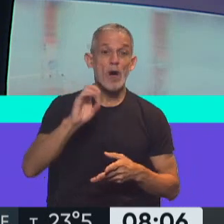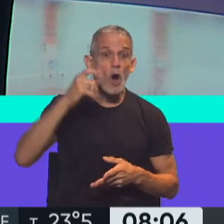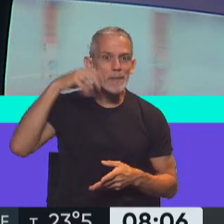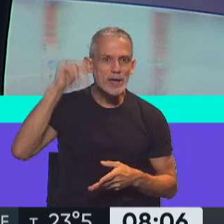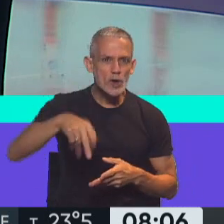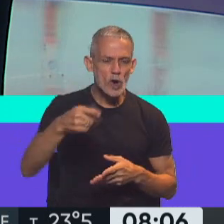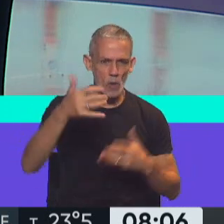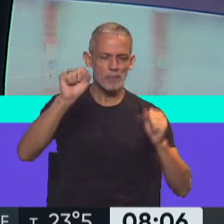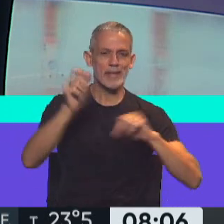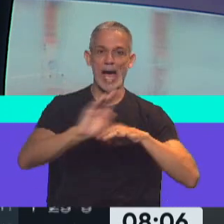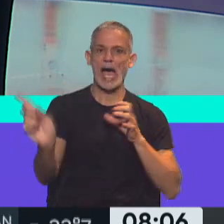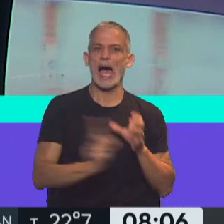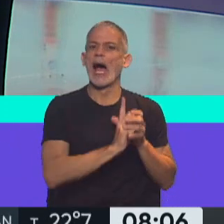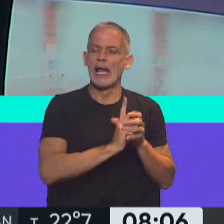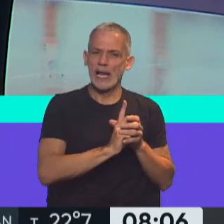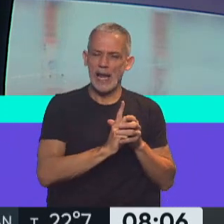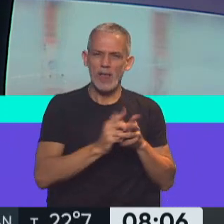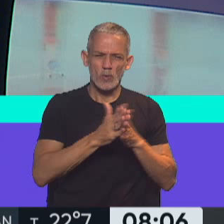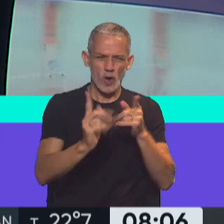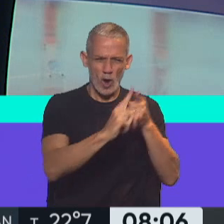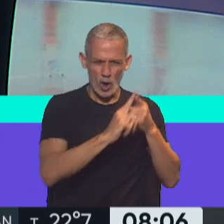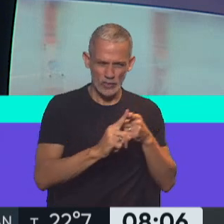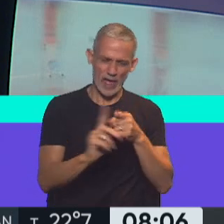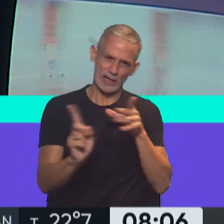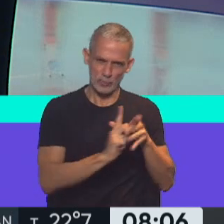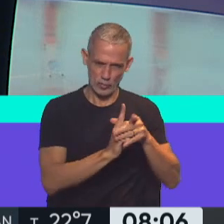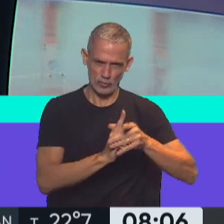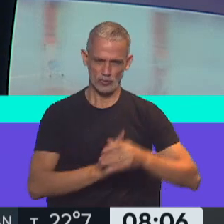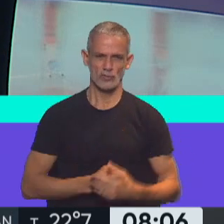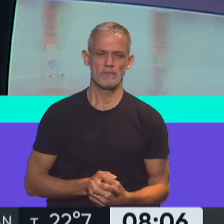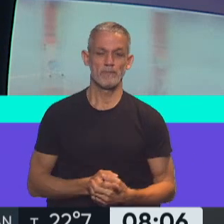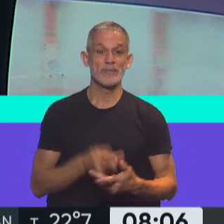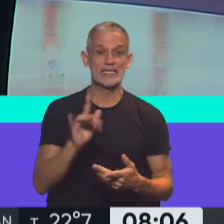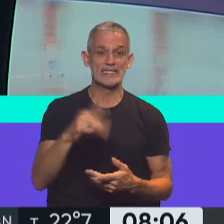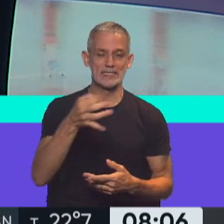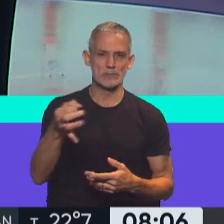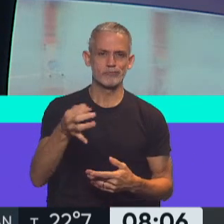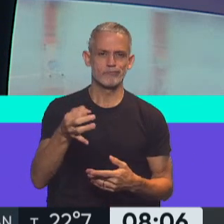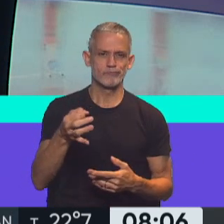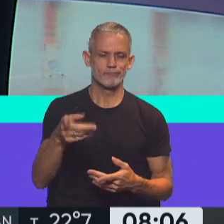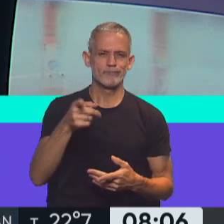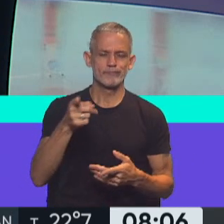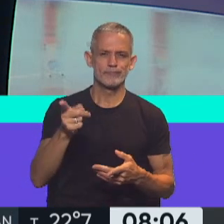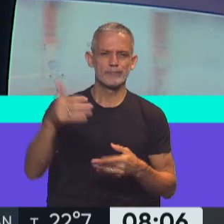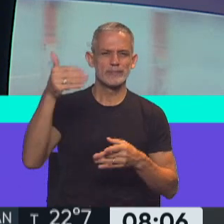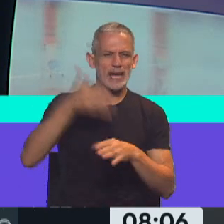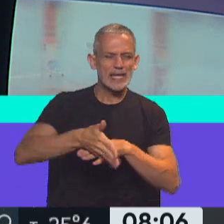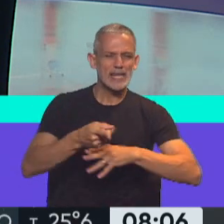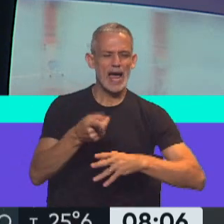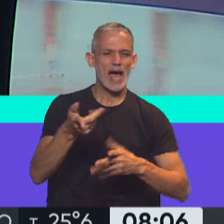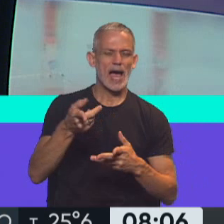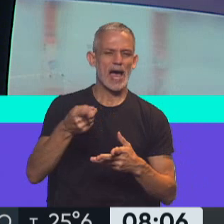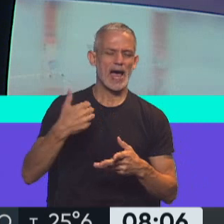Omicron y se lo puede aislar junto con sus contactos estrechos. Así es, exactamente. Él ingresa al país por